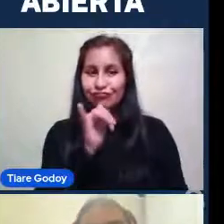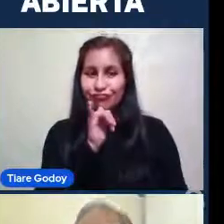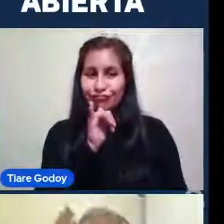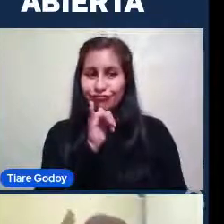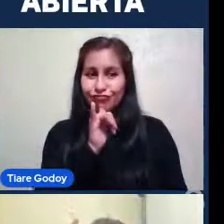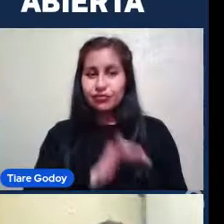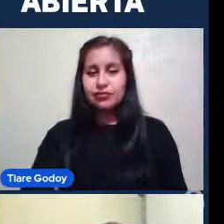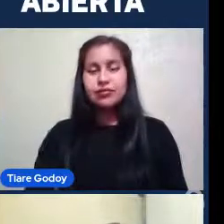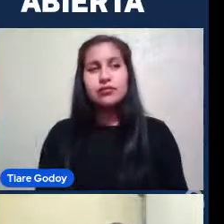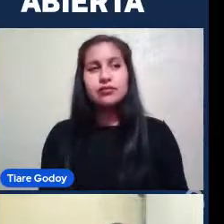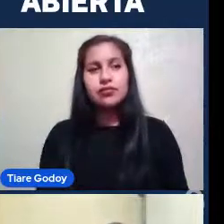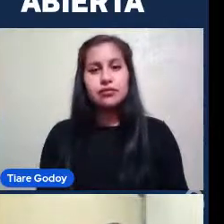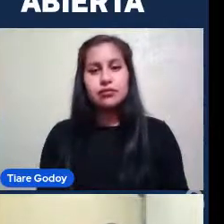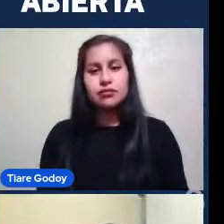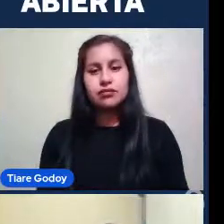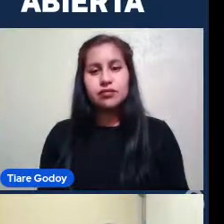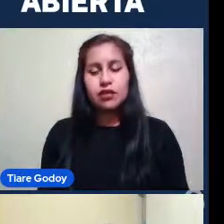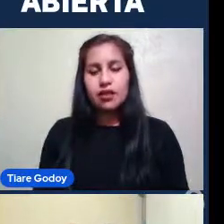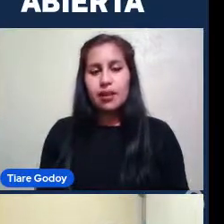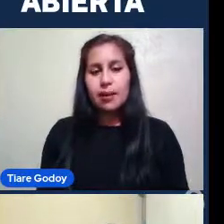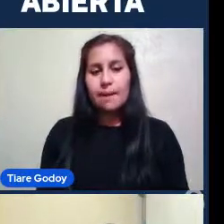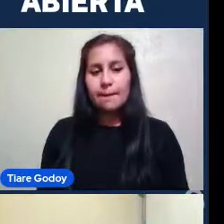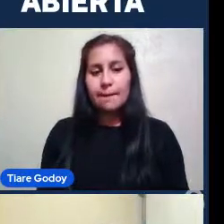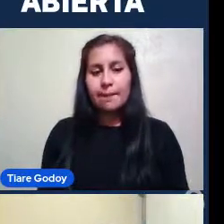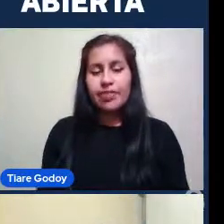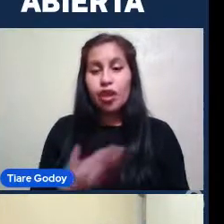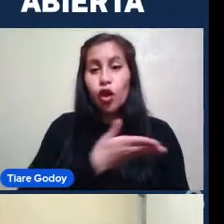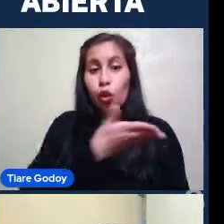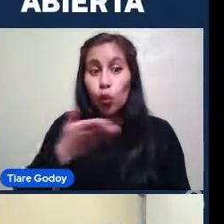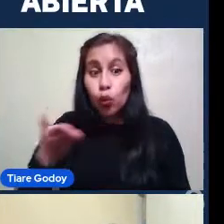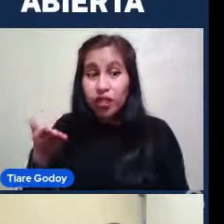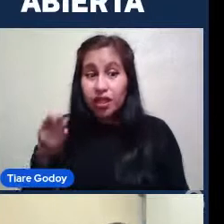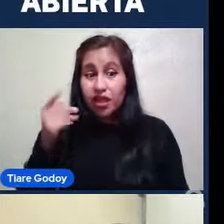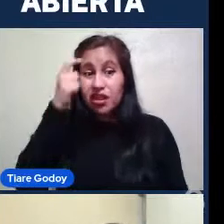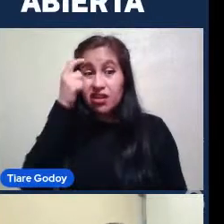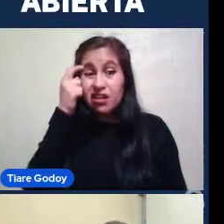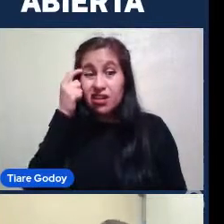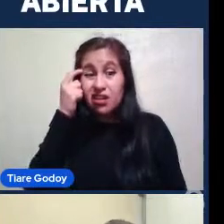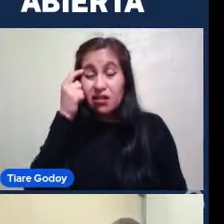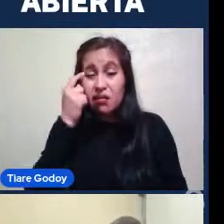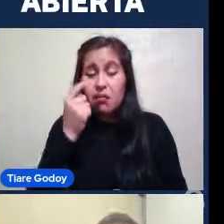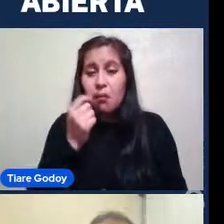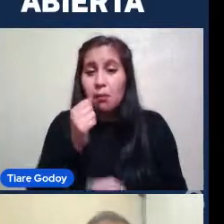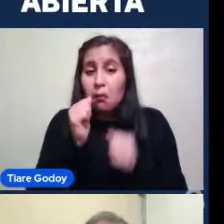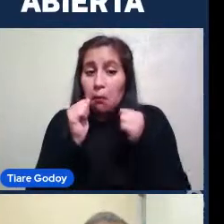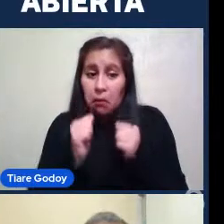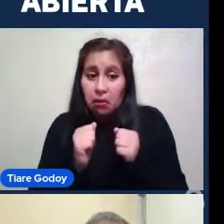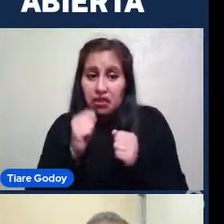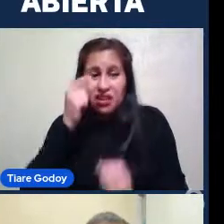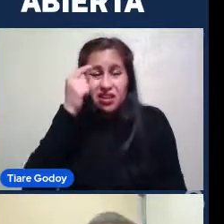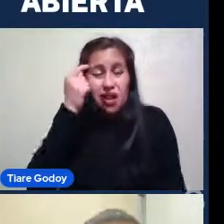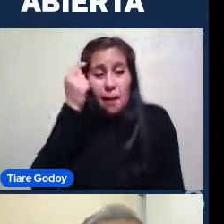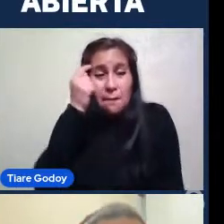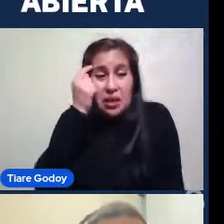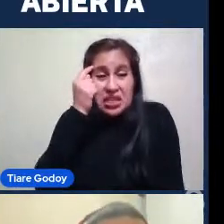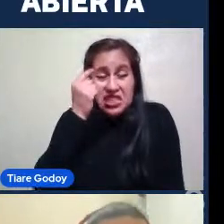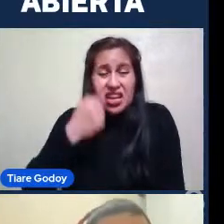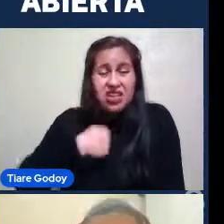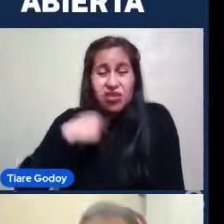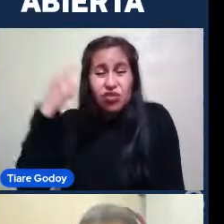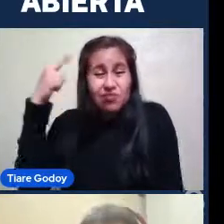Es más Es Ustedes podrían No creerme Y pensar que Perdí la cabeza Pero esto También